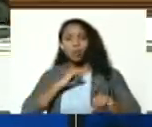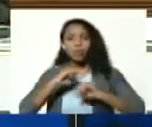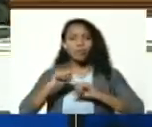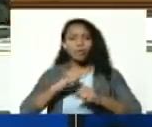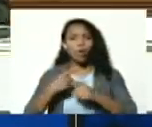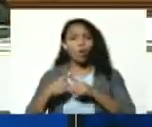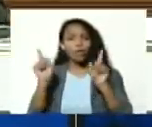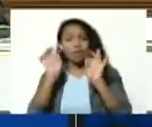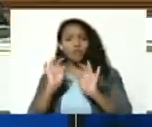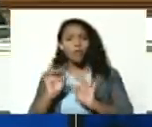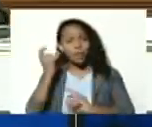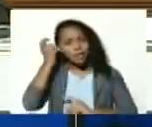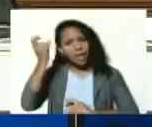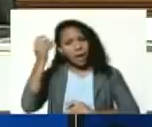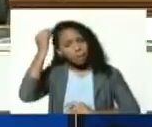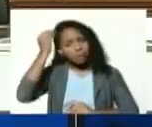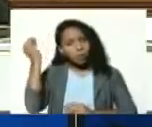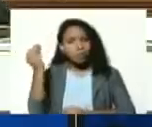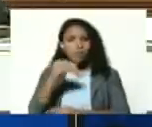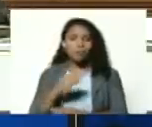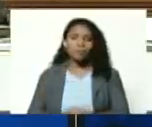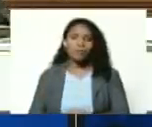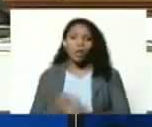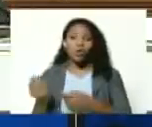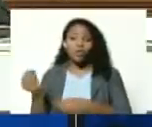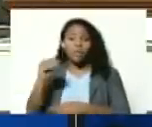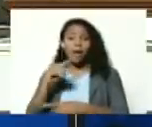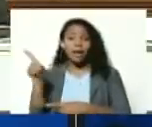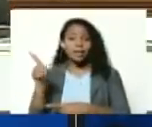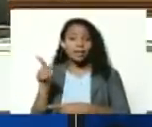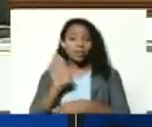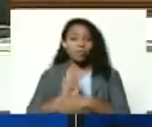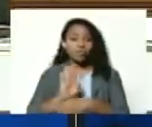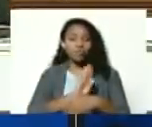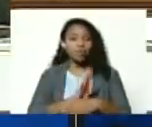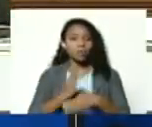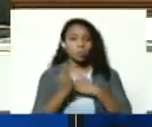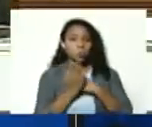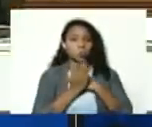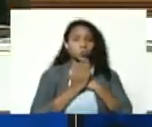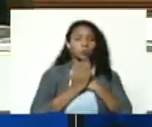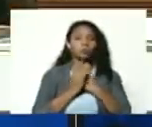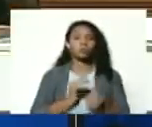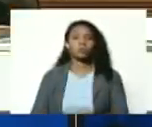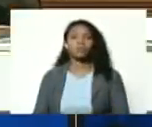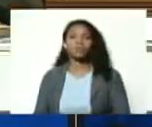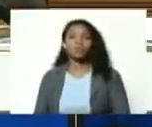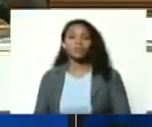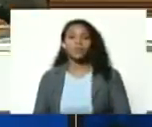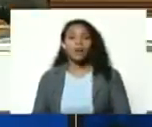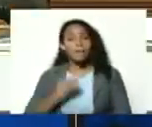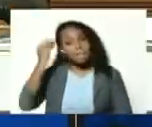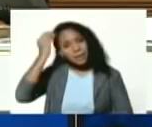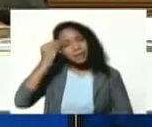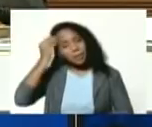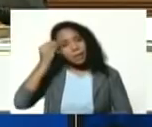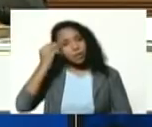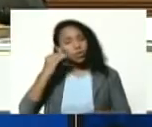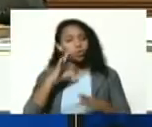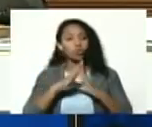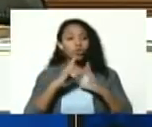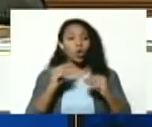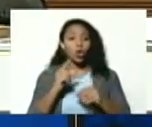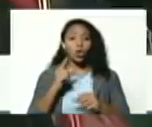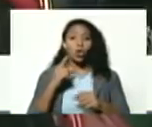o no lo demás es el pensamiento conservador Fernando pensamiento conservador todo debe quedar